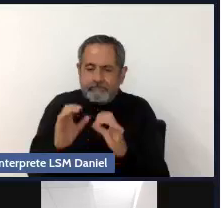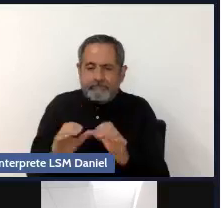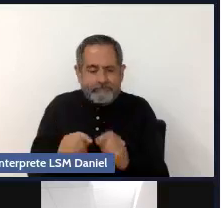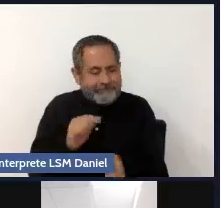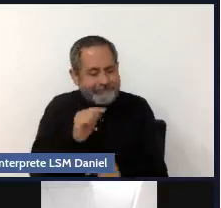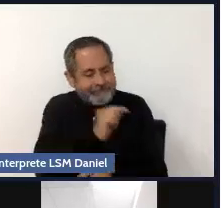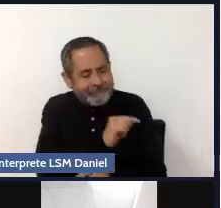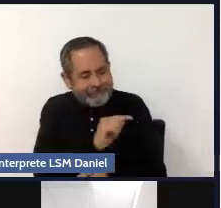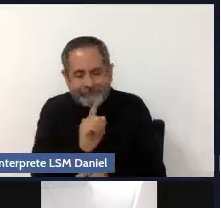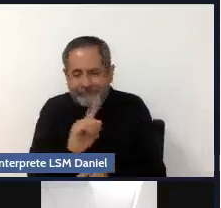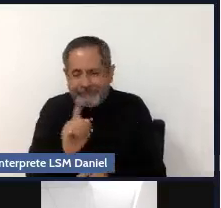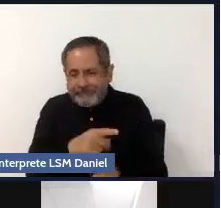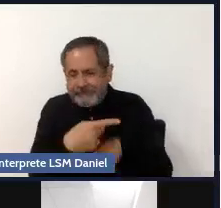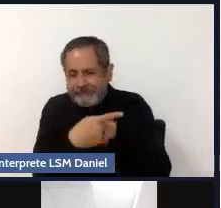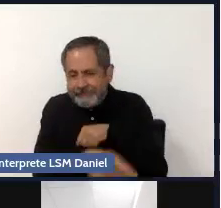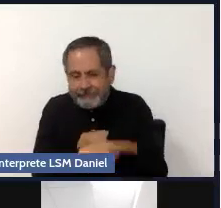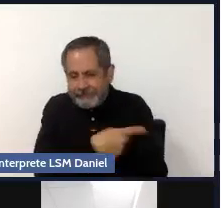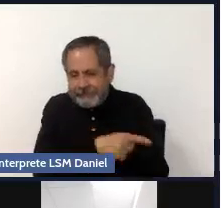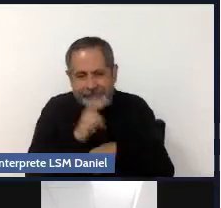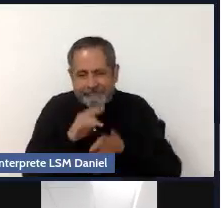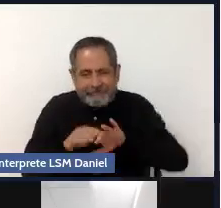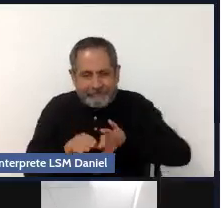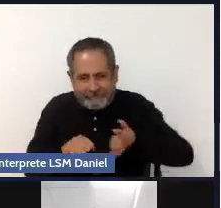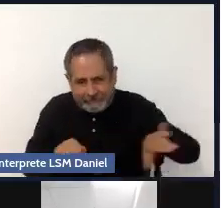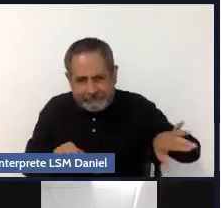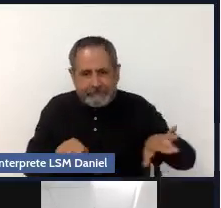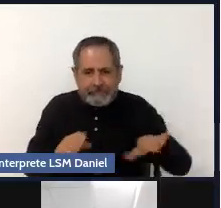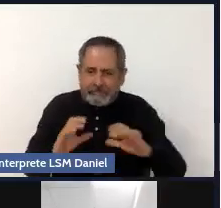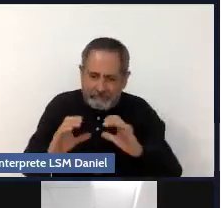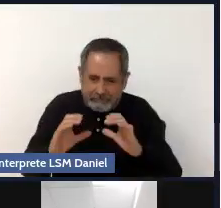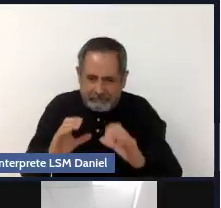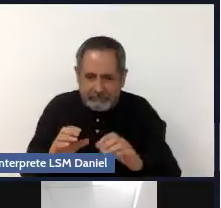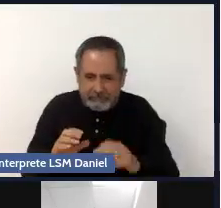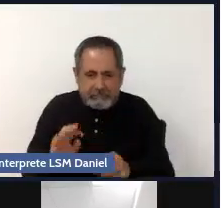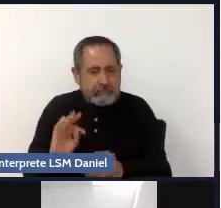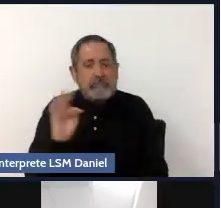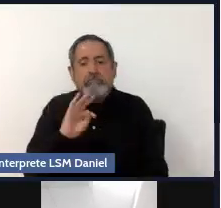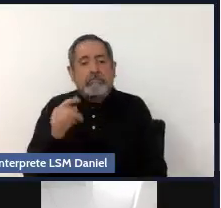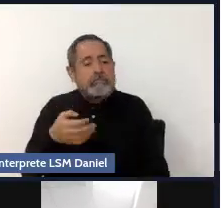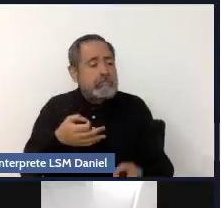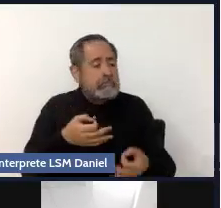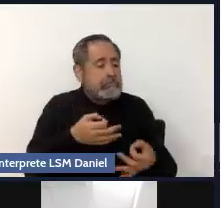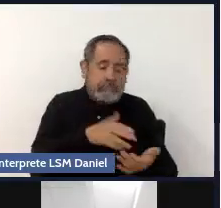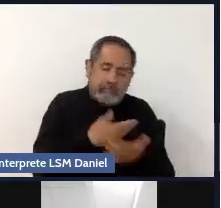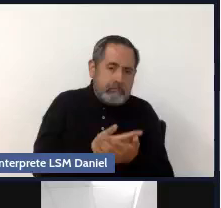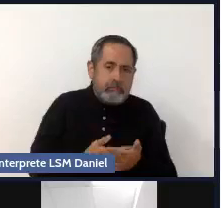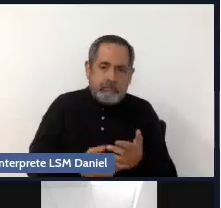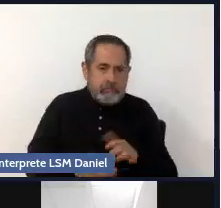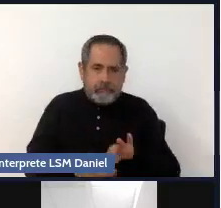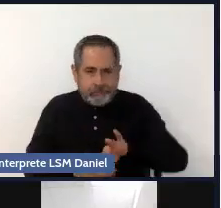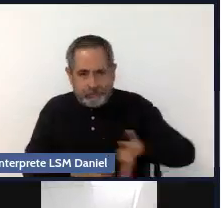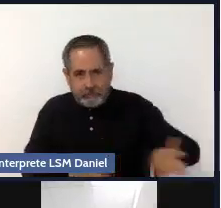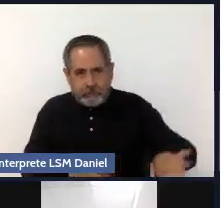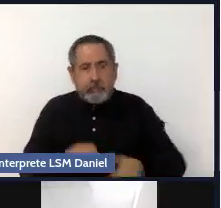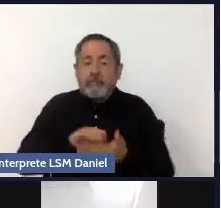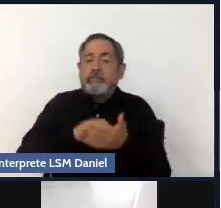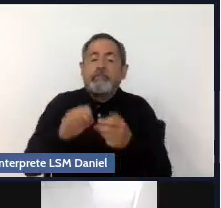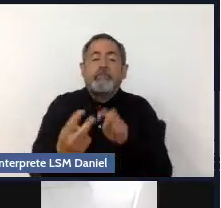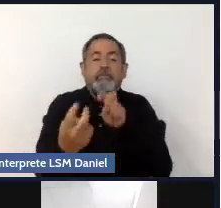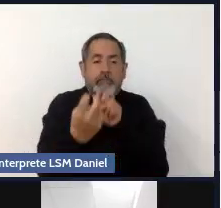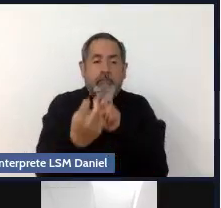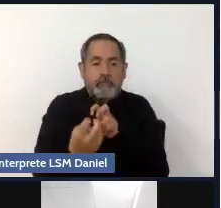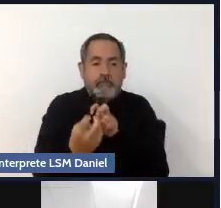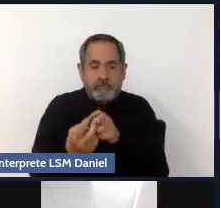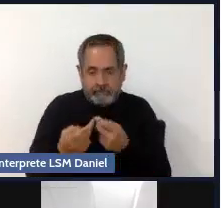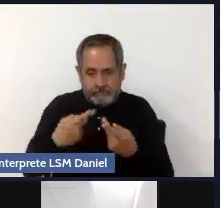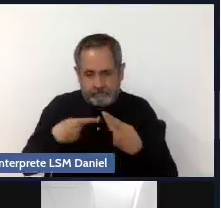para prevenir el consumo de sustancias. Cuando acá nuestros usuarios llegan e identificamos áreas de